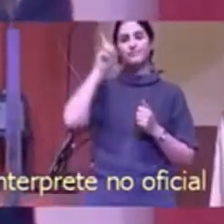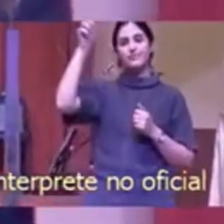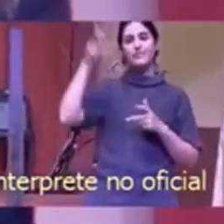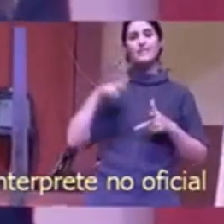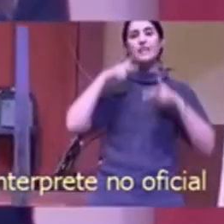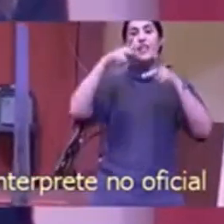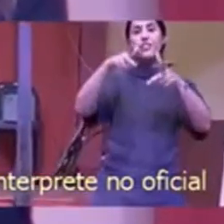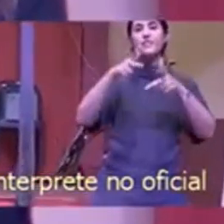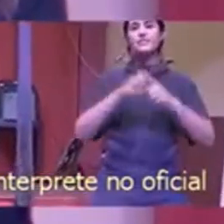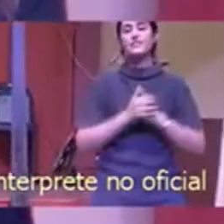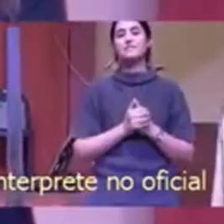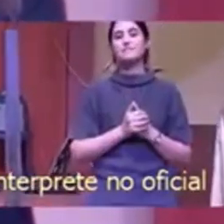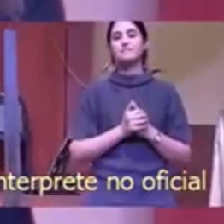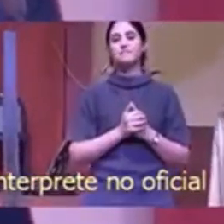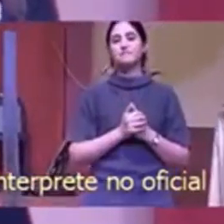dijo